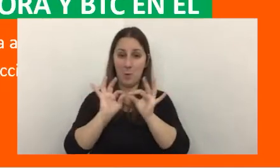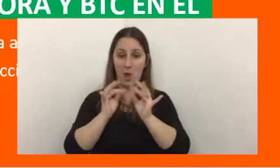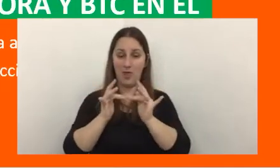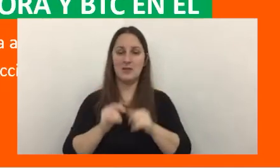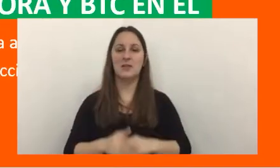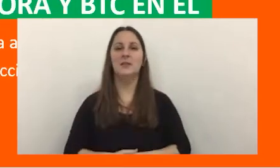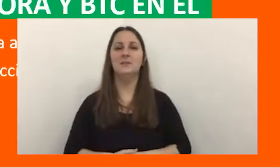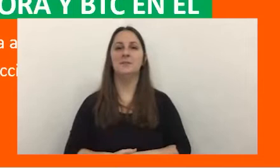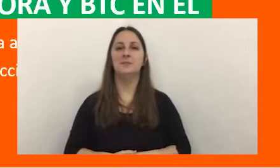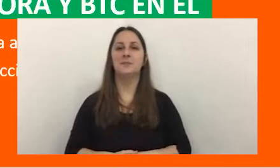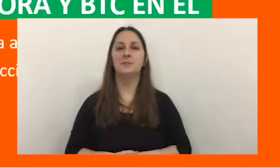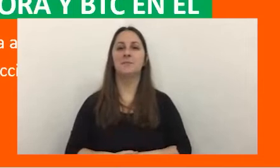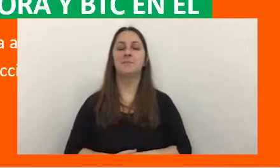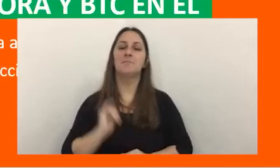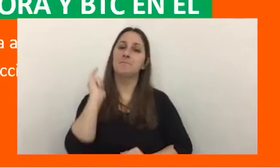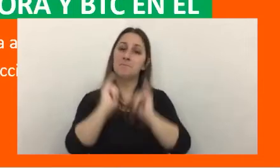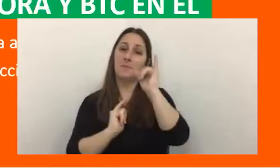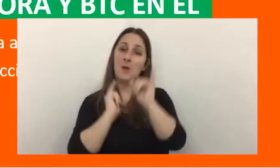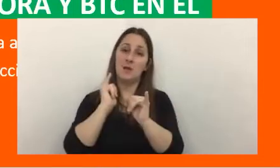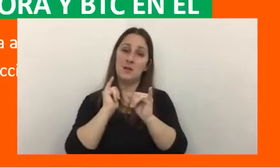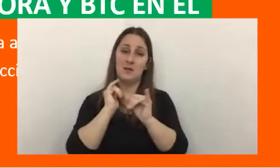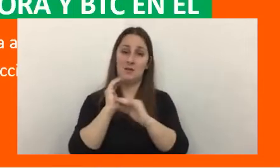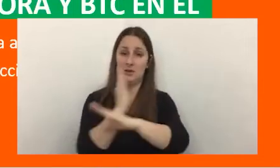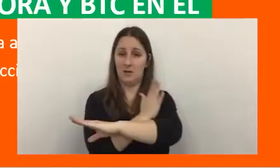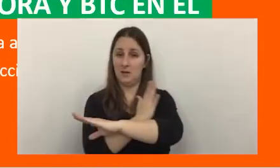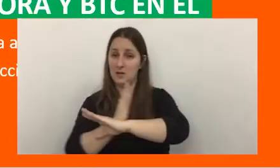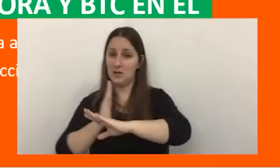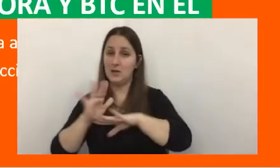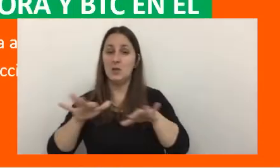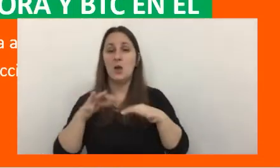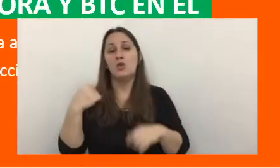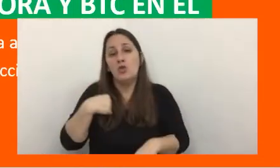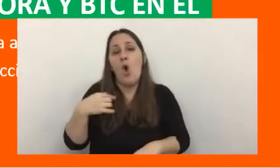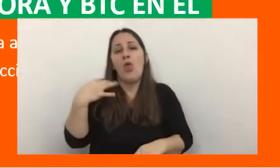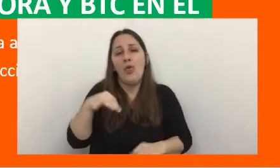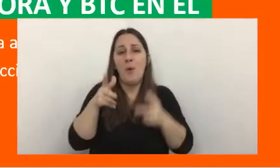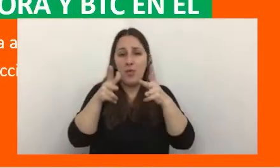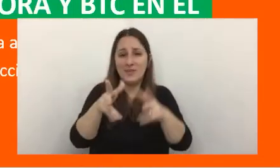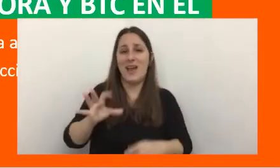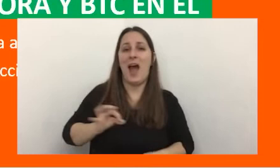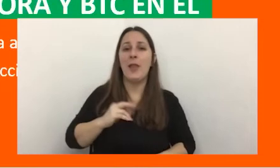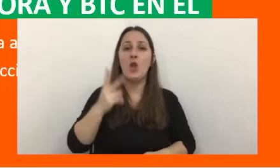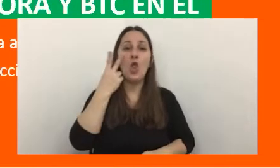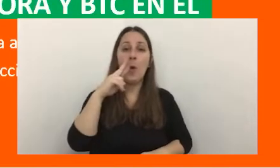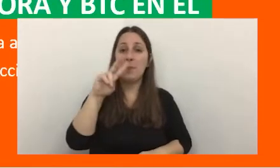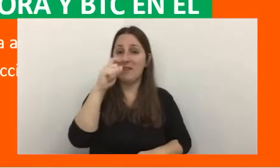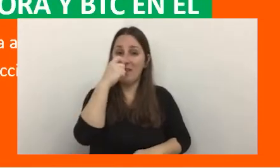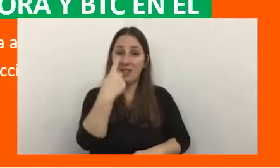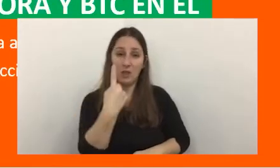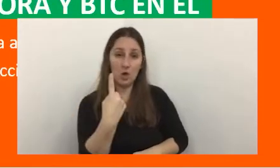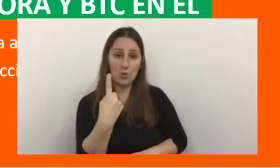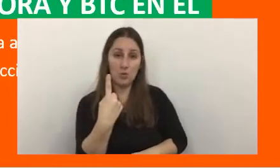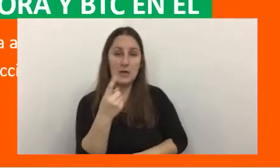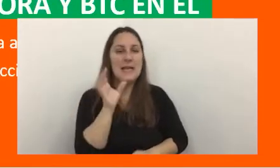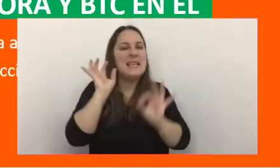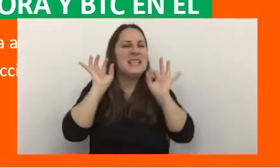luego de este panorama les tengo que decir que en el año 2021 por lo menos que se